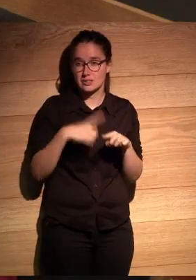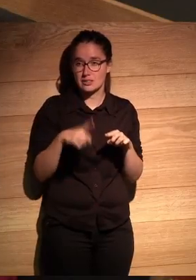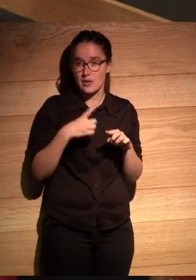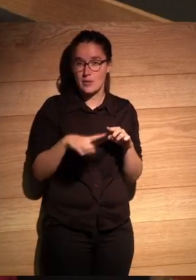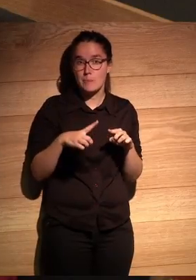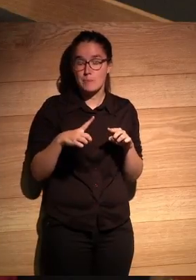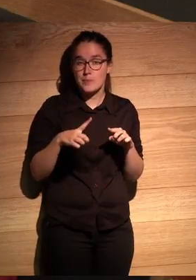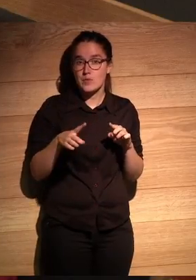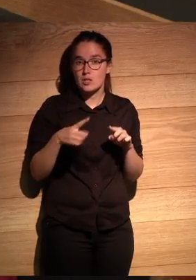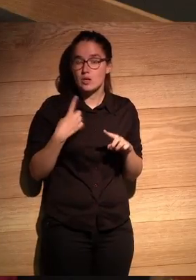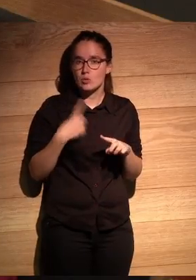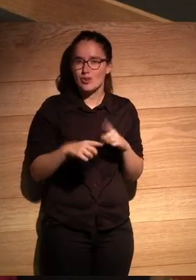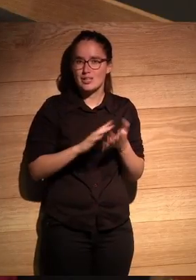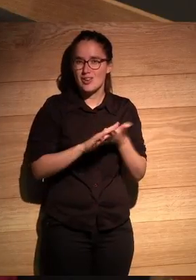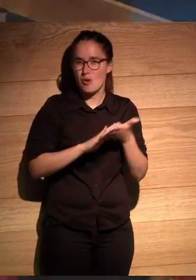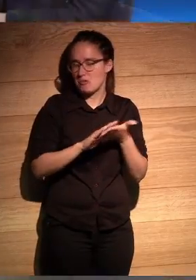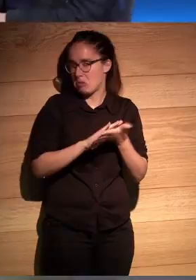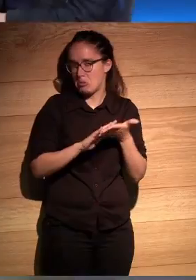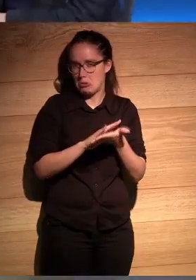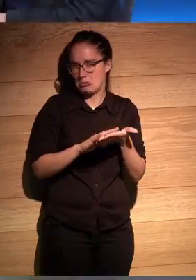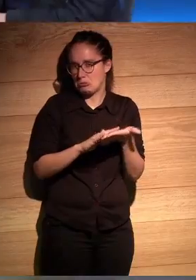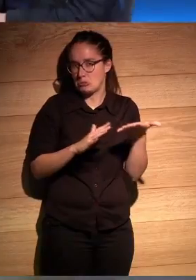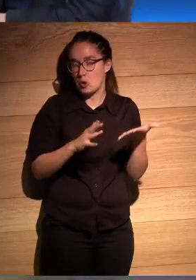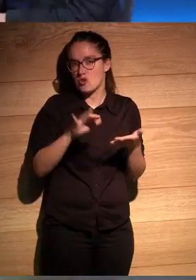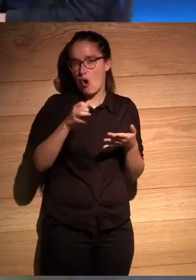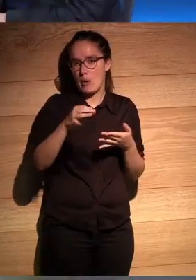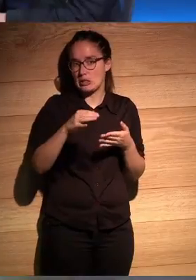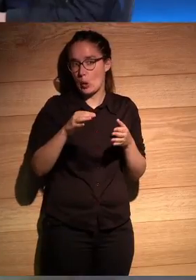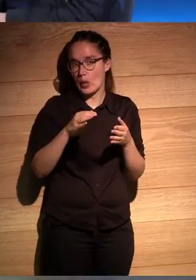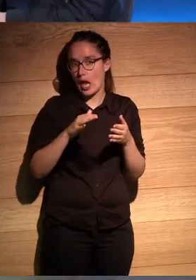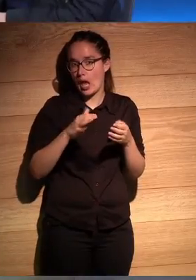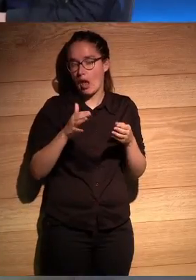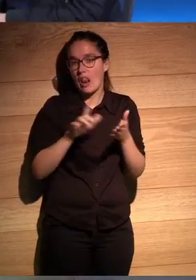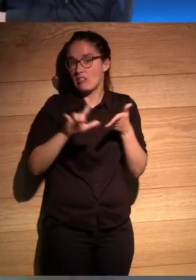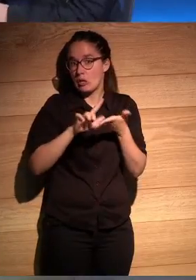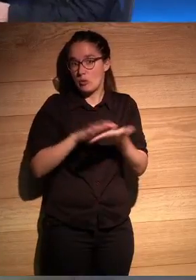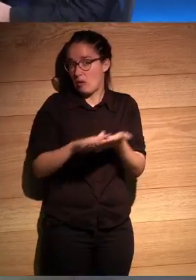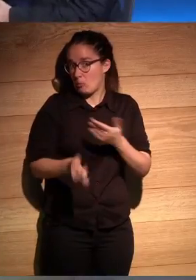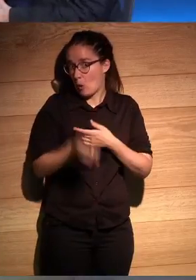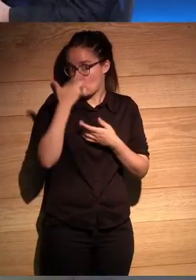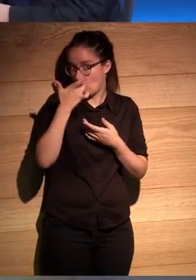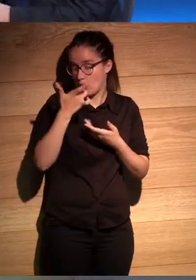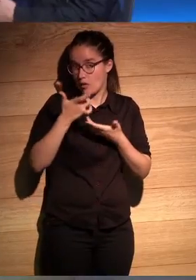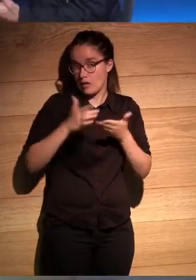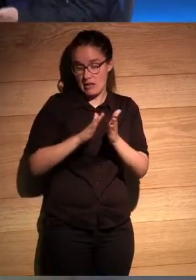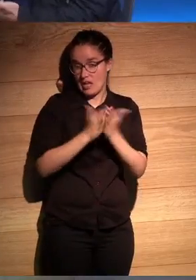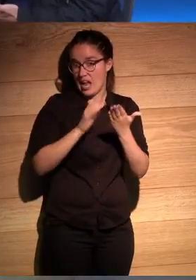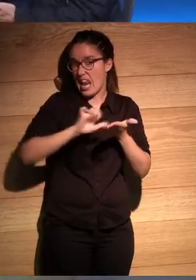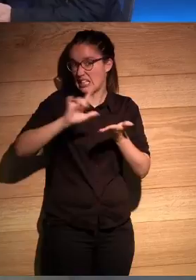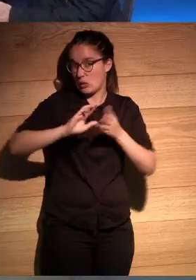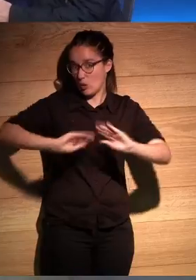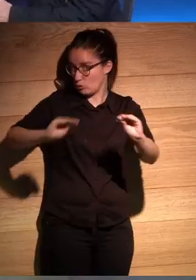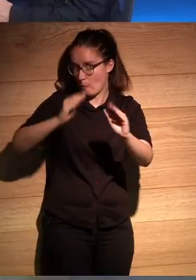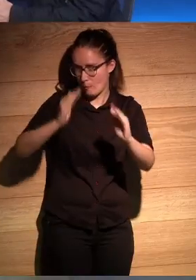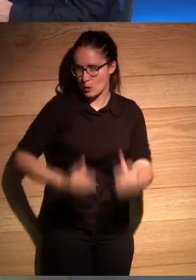no no hablábamos mucho de con Roberto no se hablaba mucho de literatura y mucho menos de literatura propia se